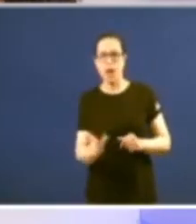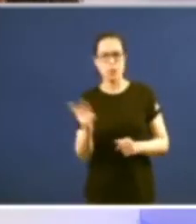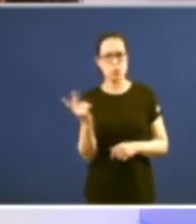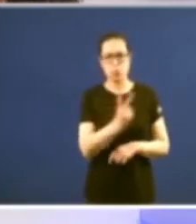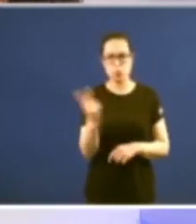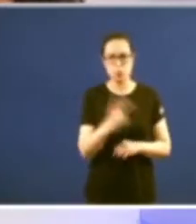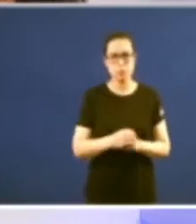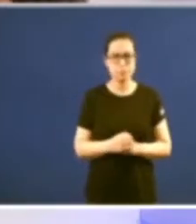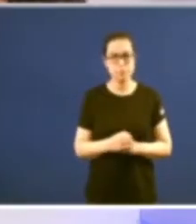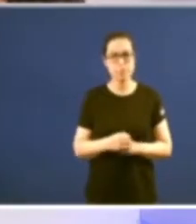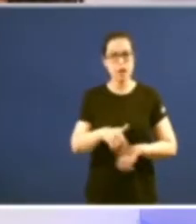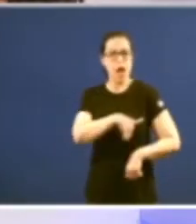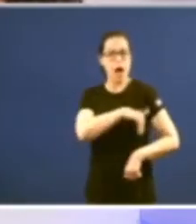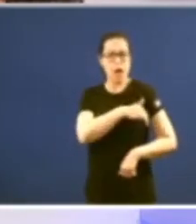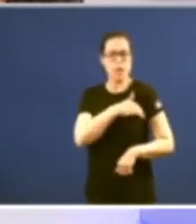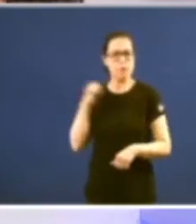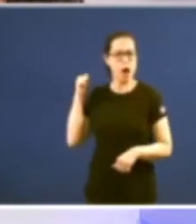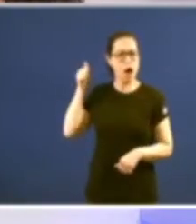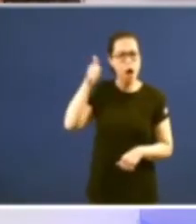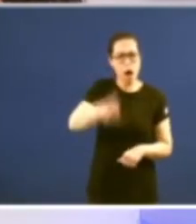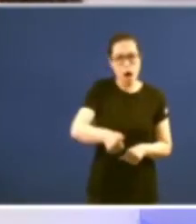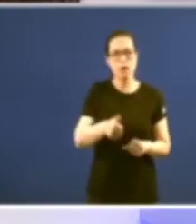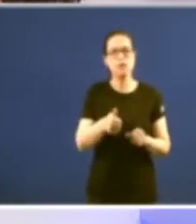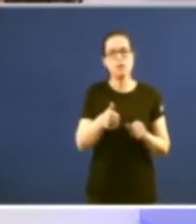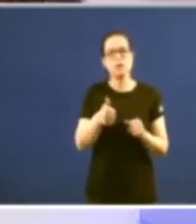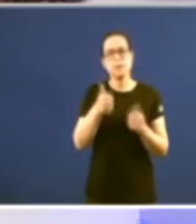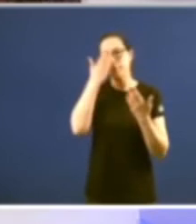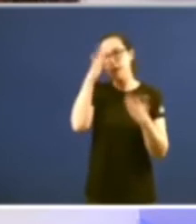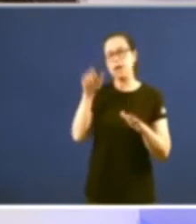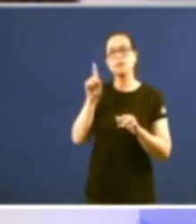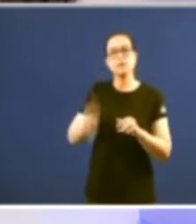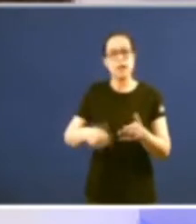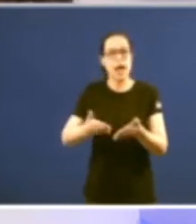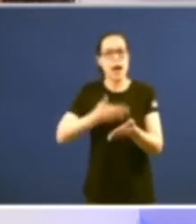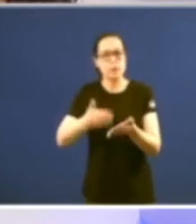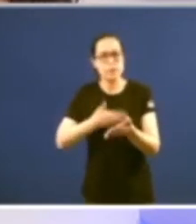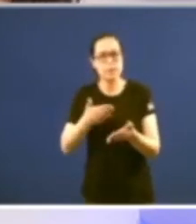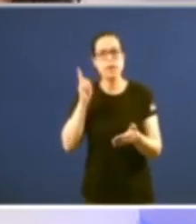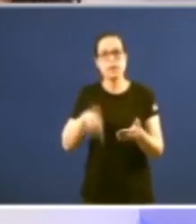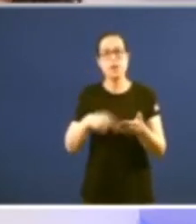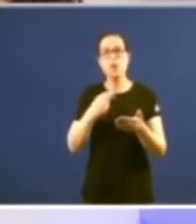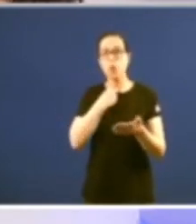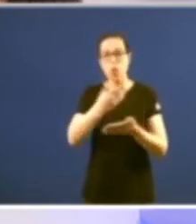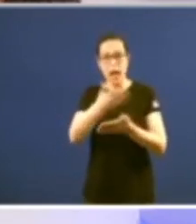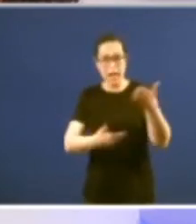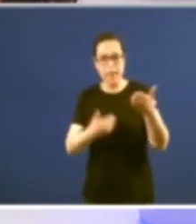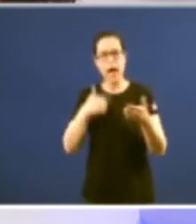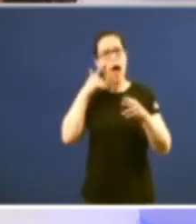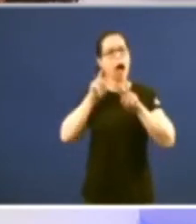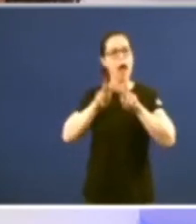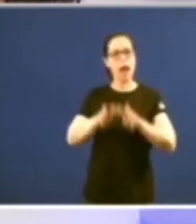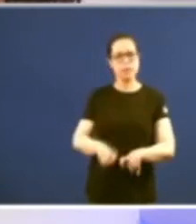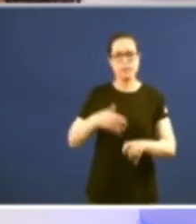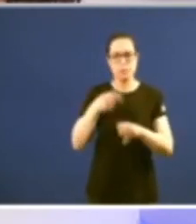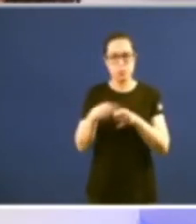actividade académica leva a cabo unha labor ensaística en revistas e analista político da voz de Galicia ten traballado como